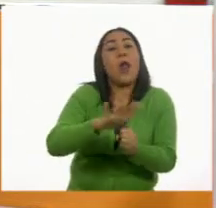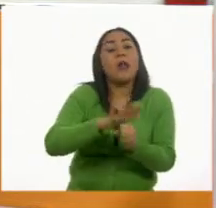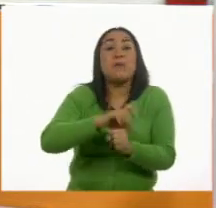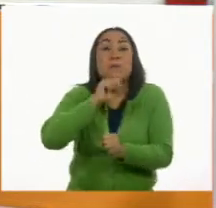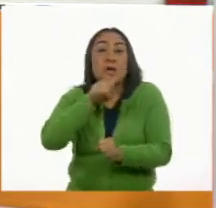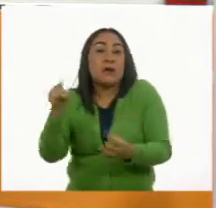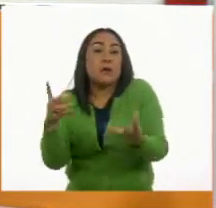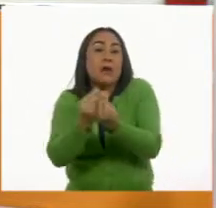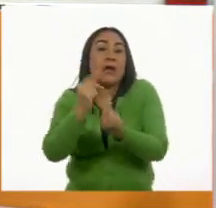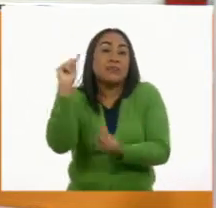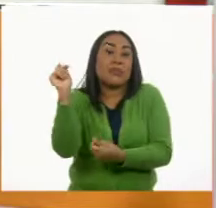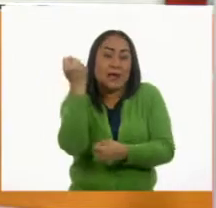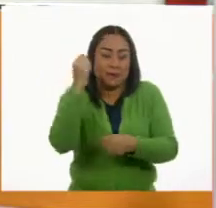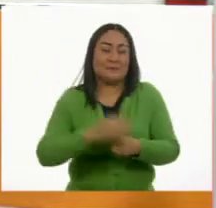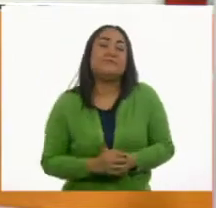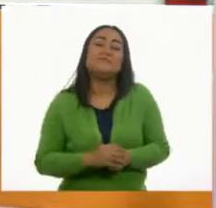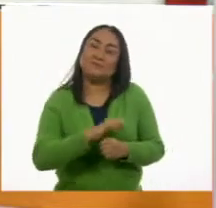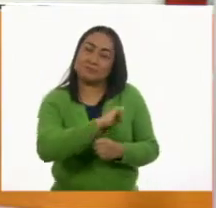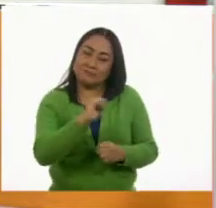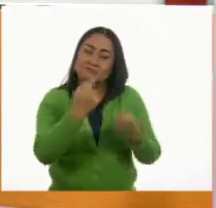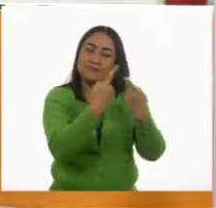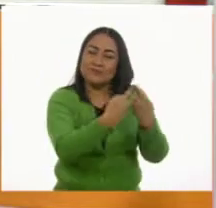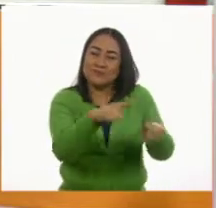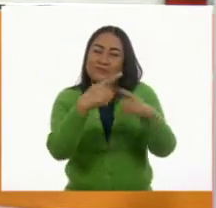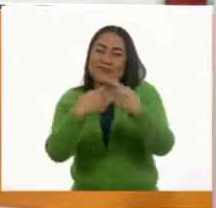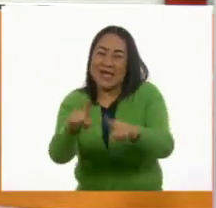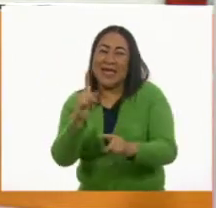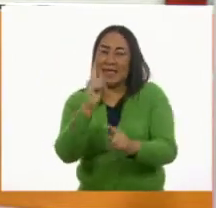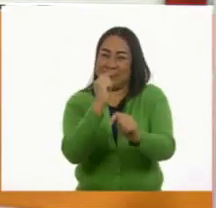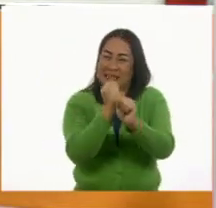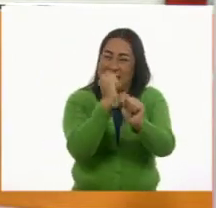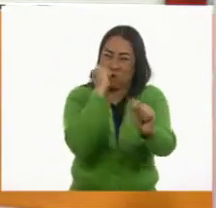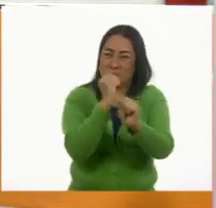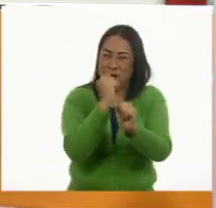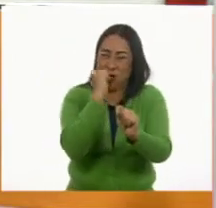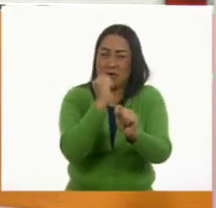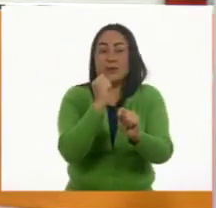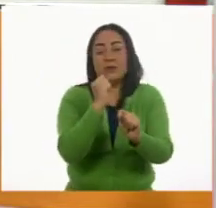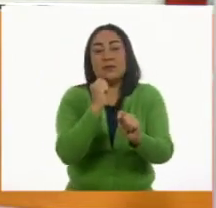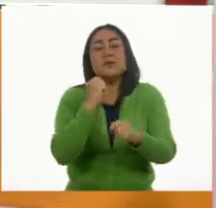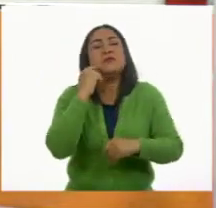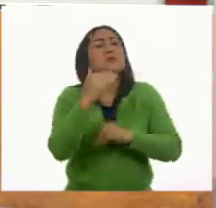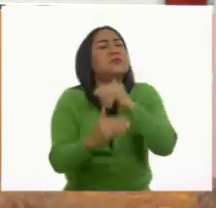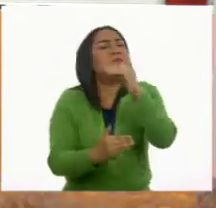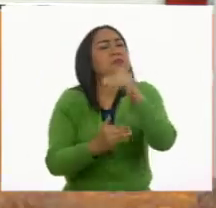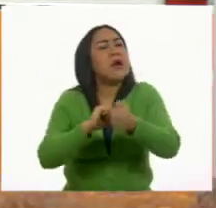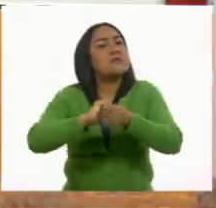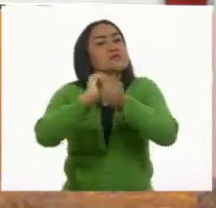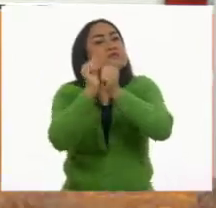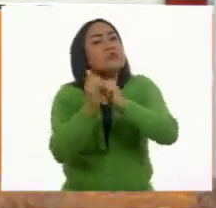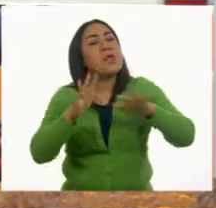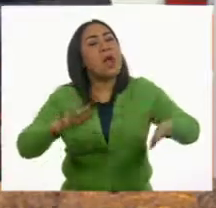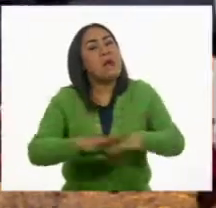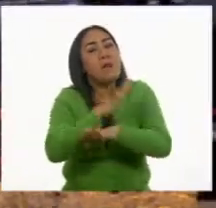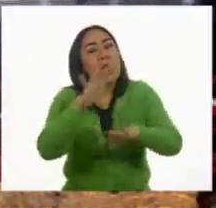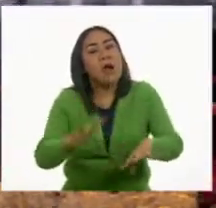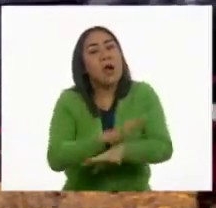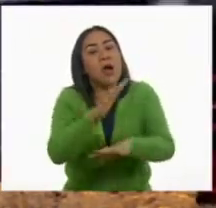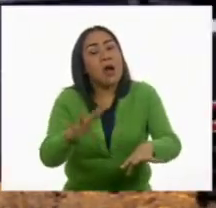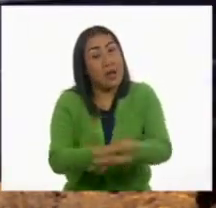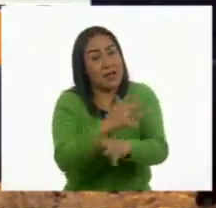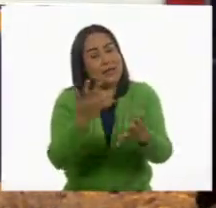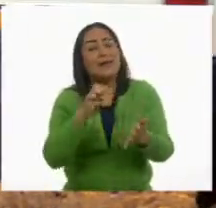Pero los medios de transporte que conocemos ahora han ido cambiando a lo largo del tiempo. Por ejemplo,